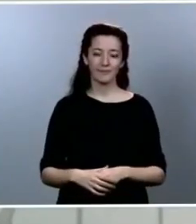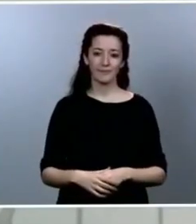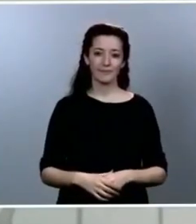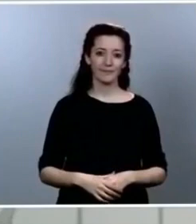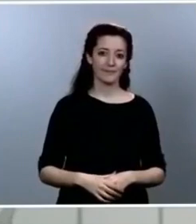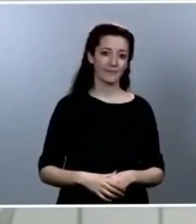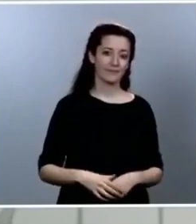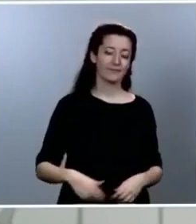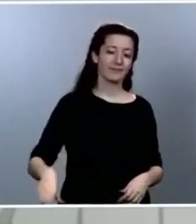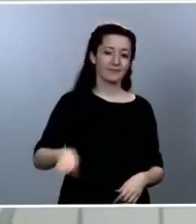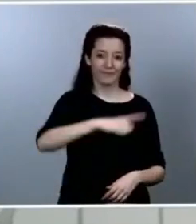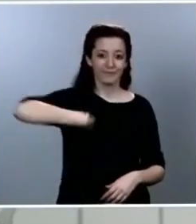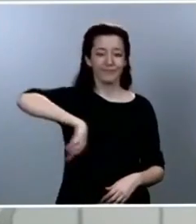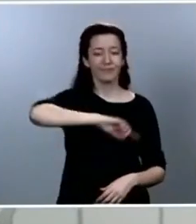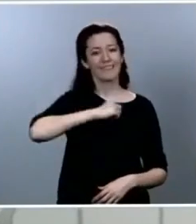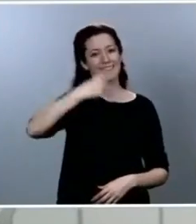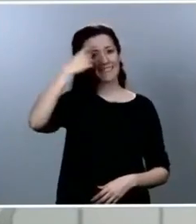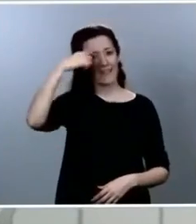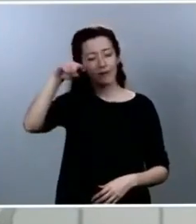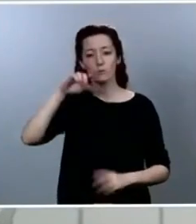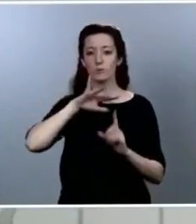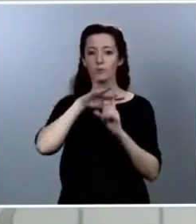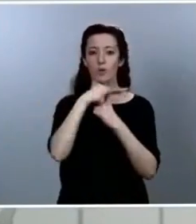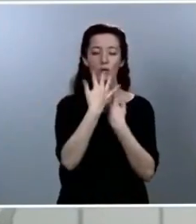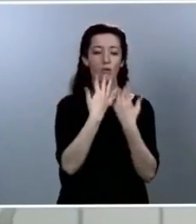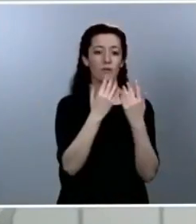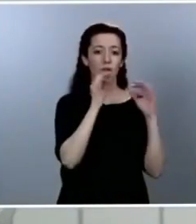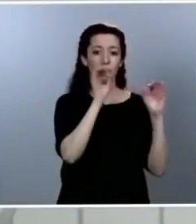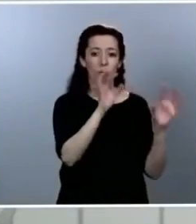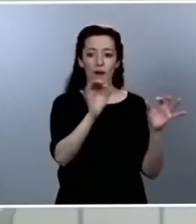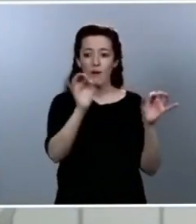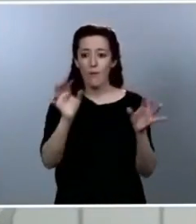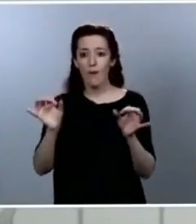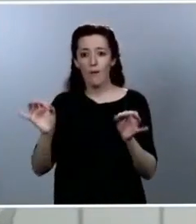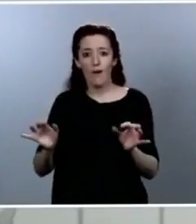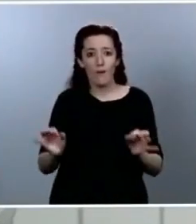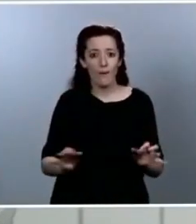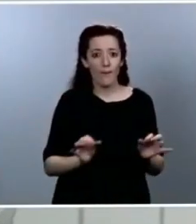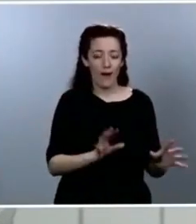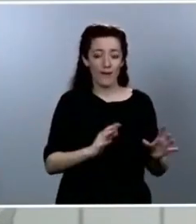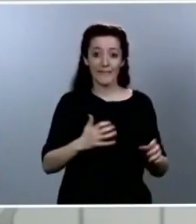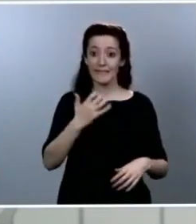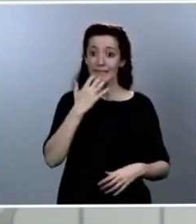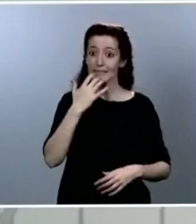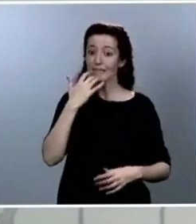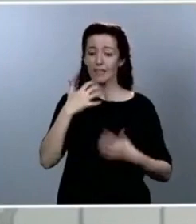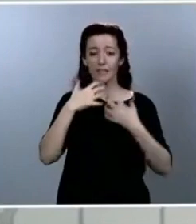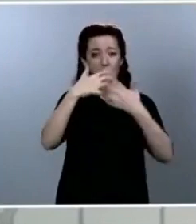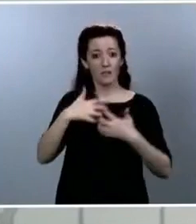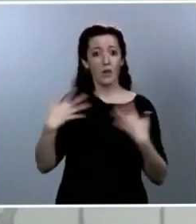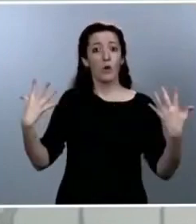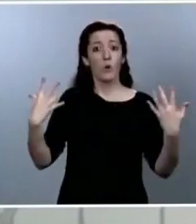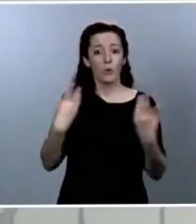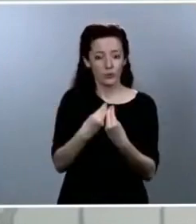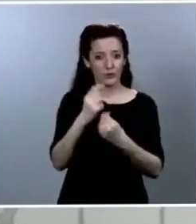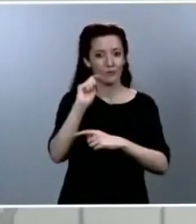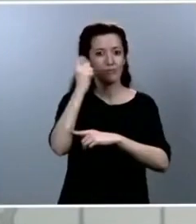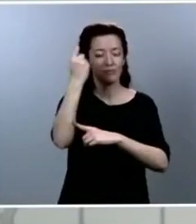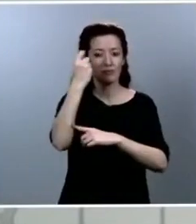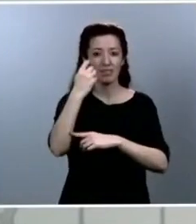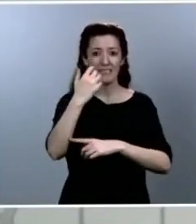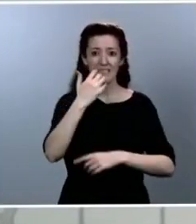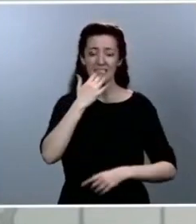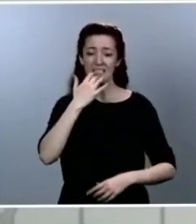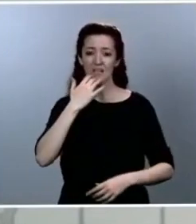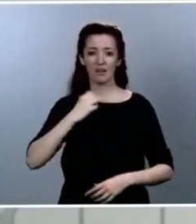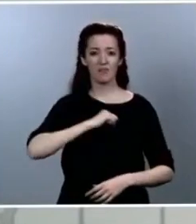nos mantendremos a flote y llegaremos a puertos y remamos juntos. Y perderemos y nos pondremos en peligro si nos golpeamos con los remos. Si